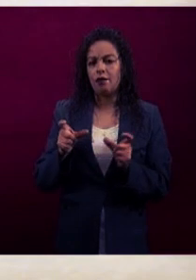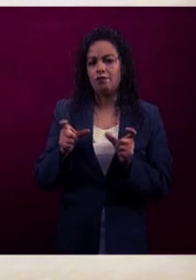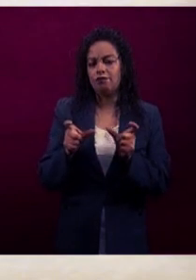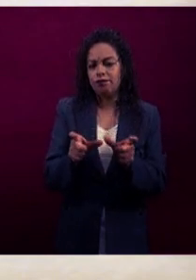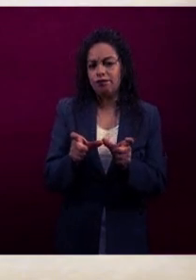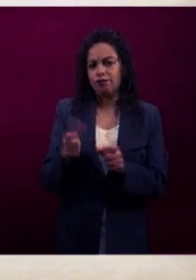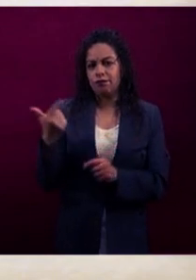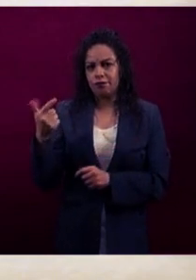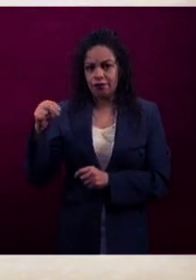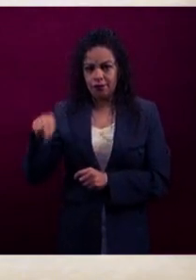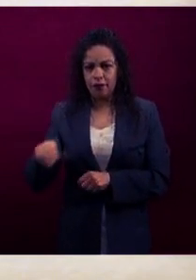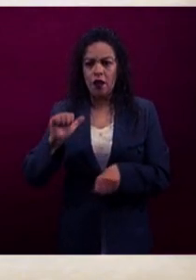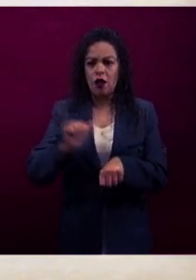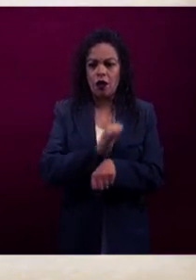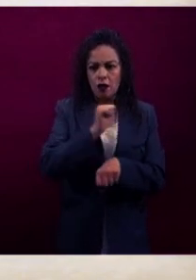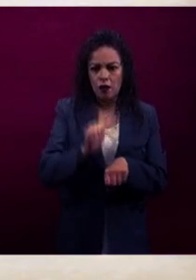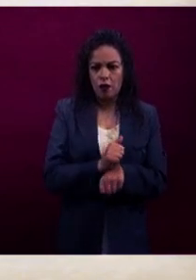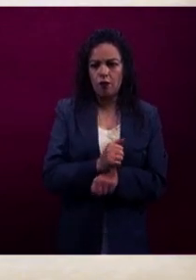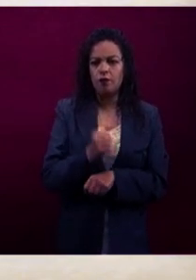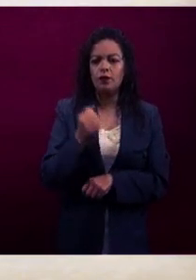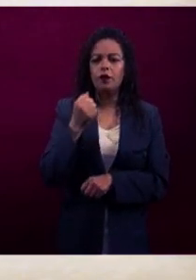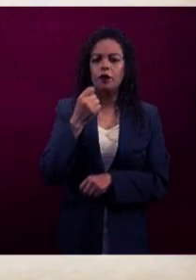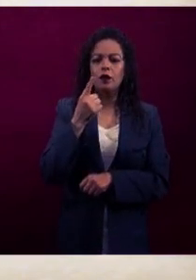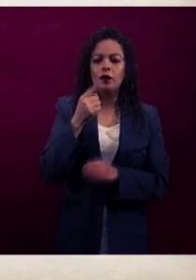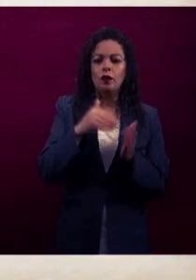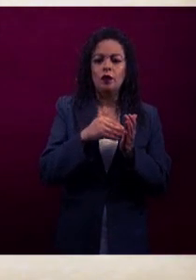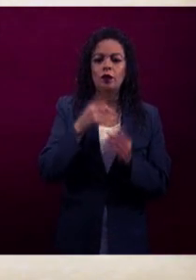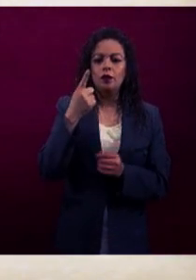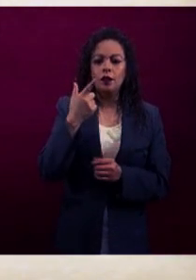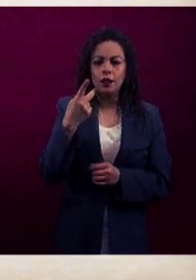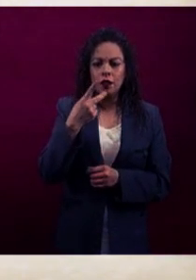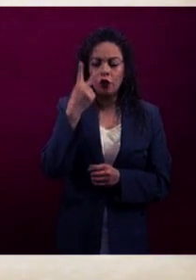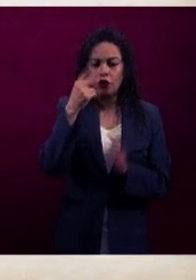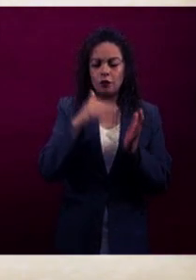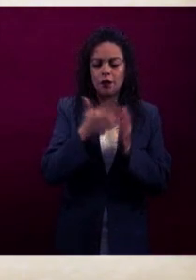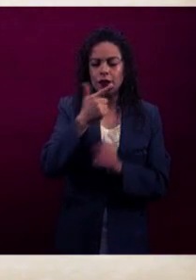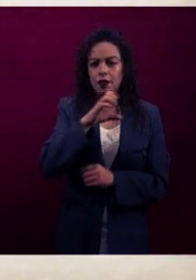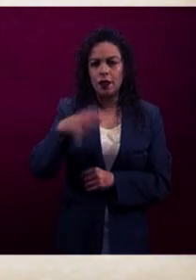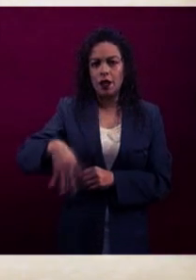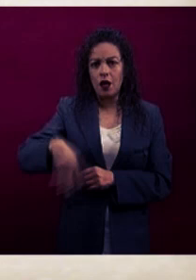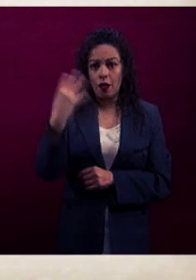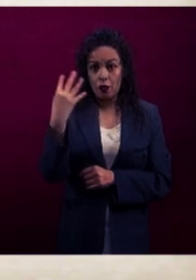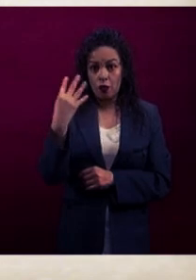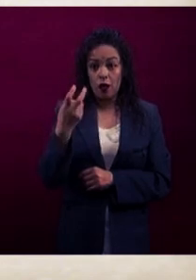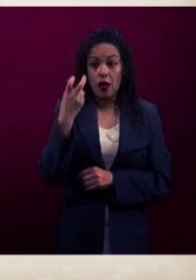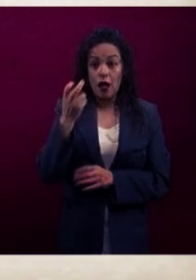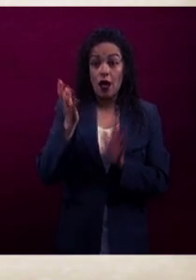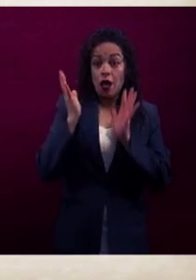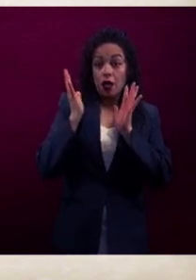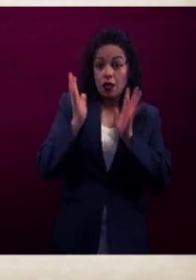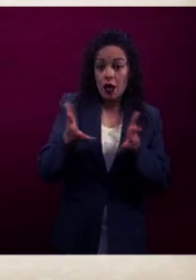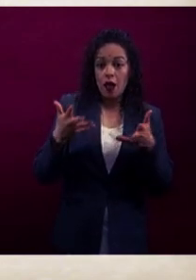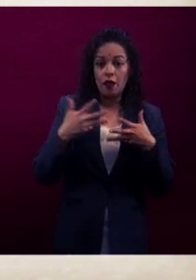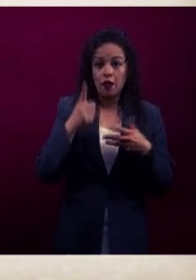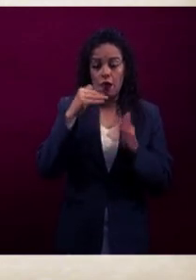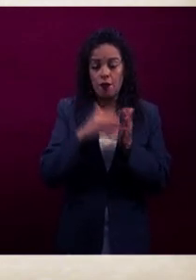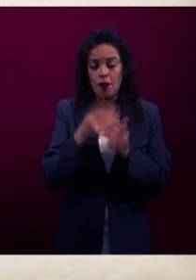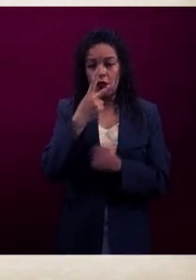considerados 2,714 para este año, de ellos se han recepcionado ya 1,212